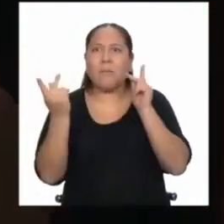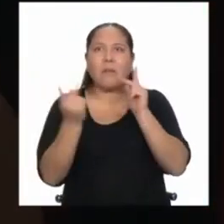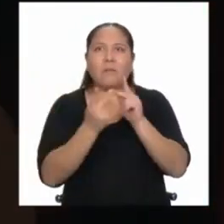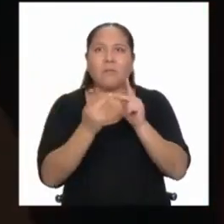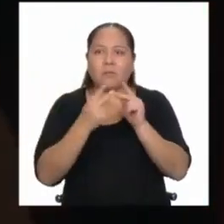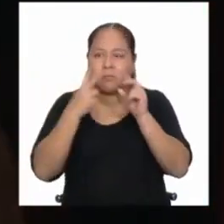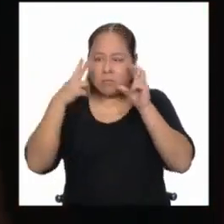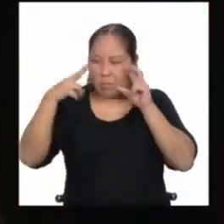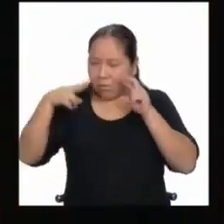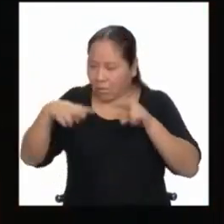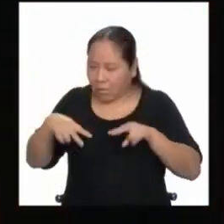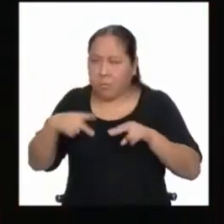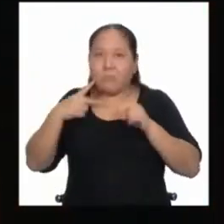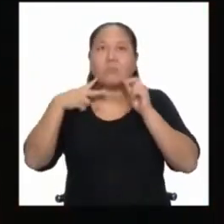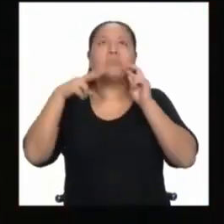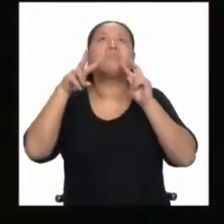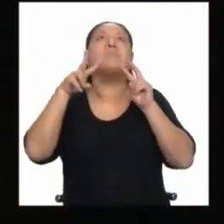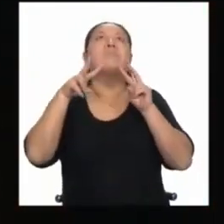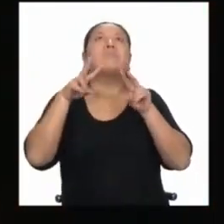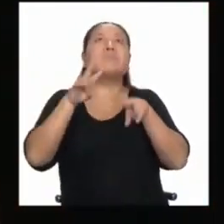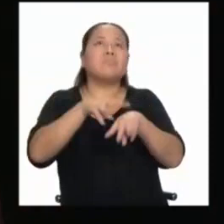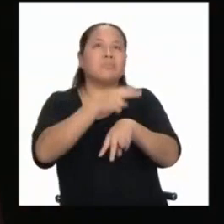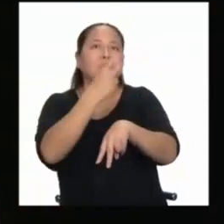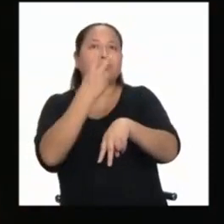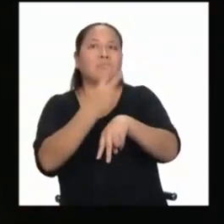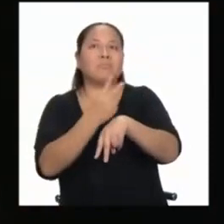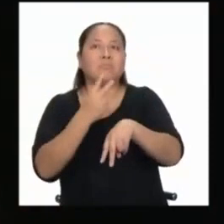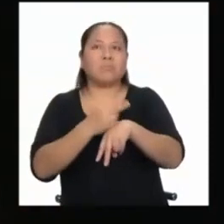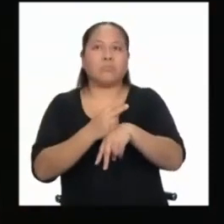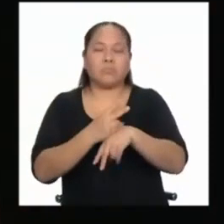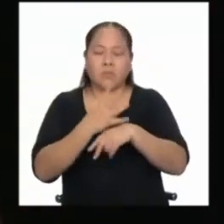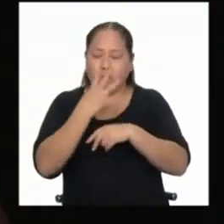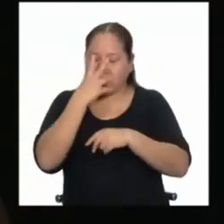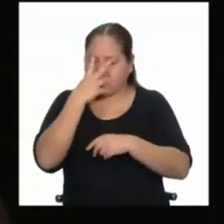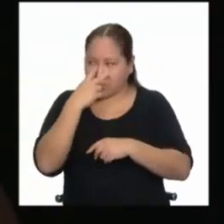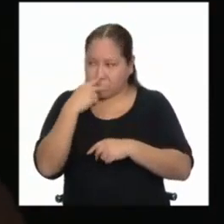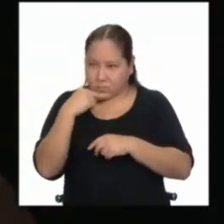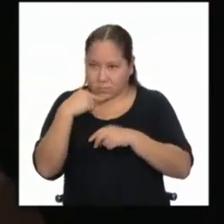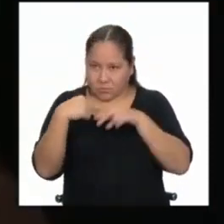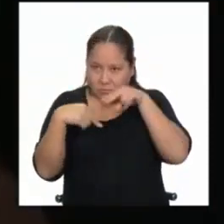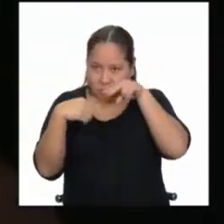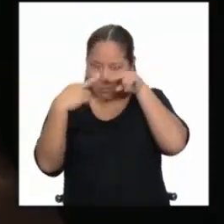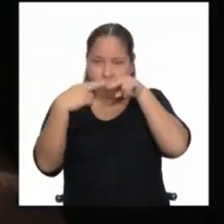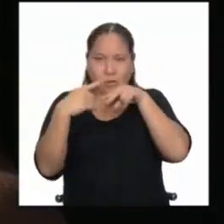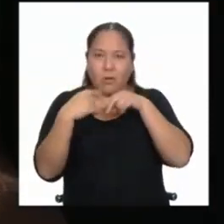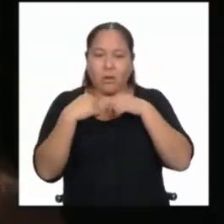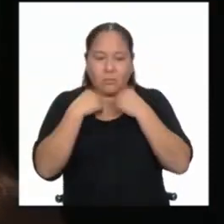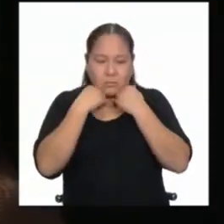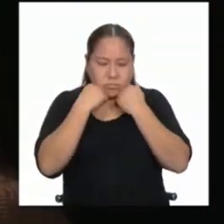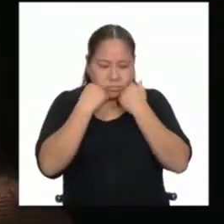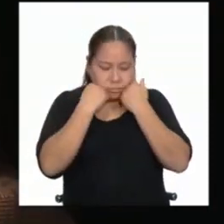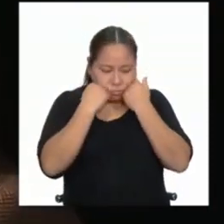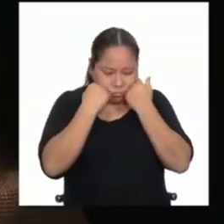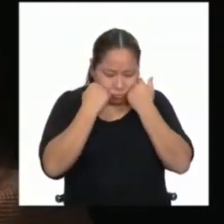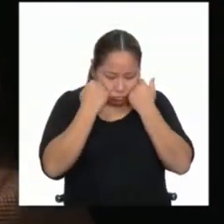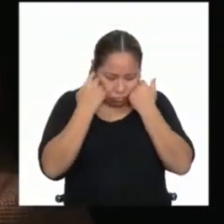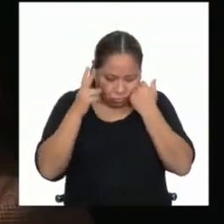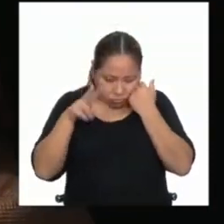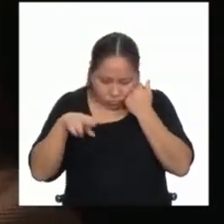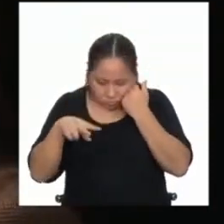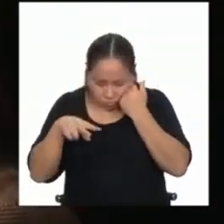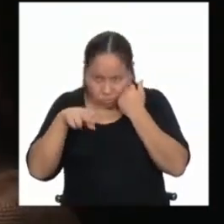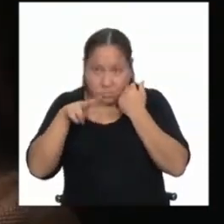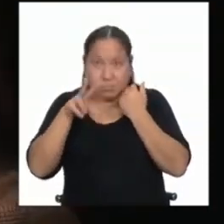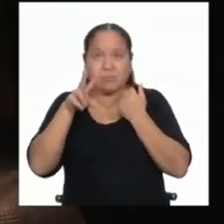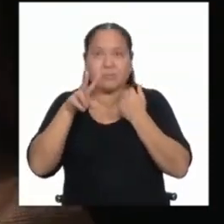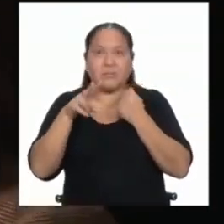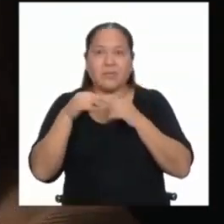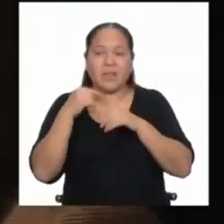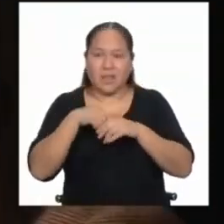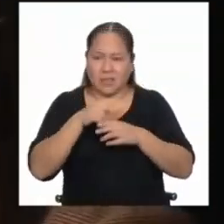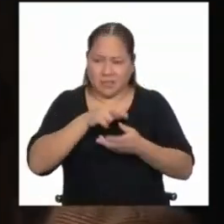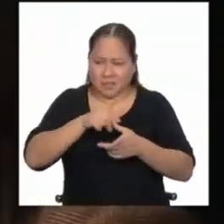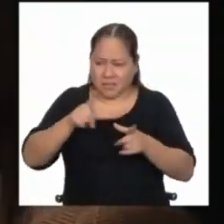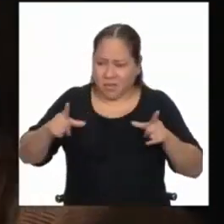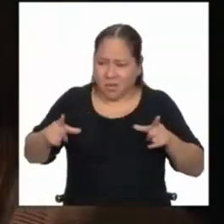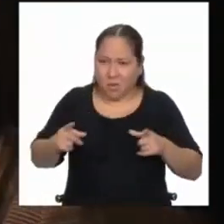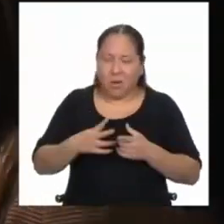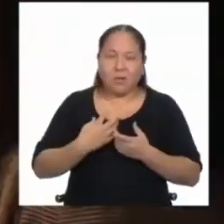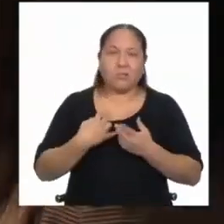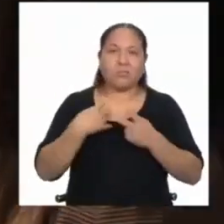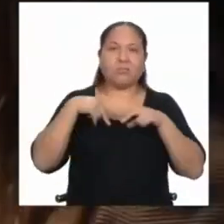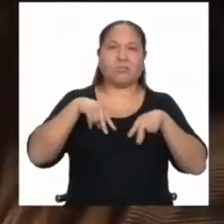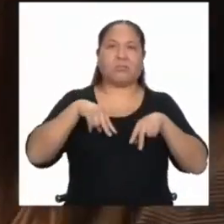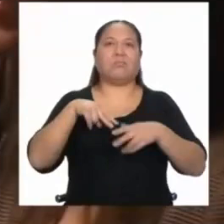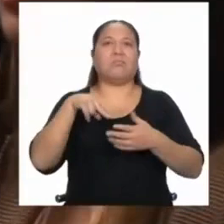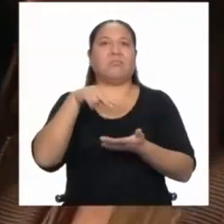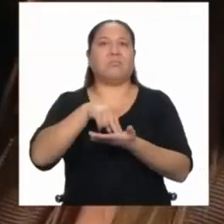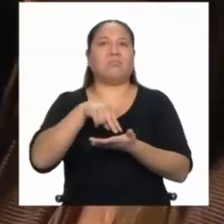no mirando hacia abajo, mirando hacia arriba, realmente no ocultando la mirada, no teniendo esa sumisión que yo encontraba en los chicos, sino que de pronto el escenario los iba cambiando.